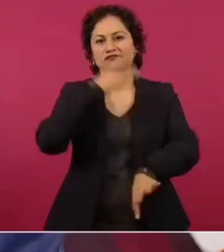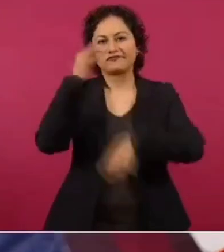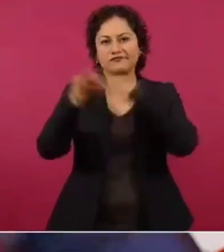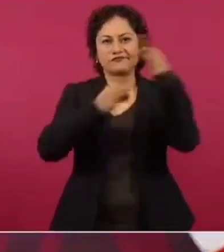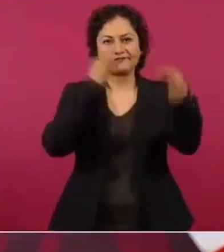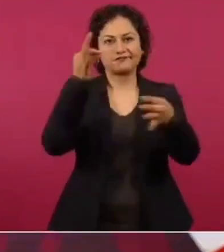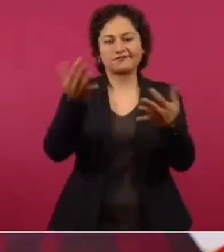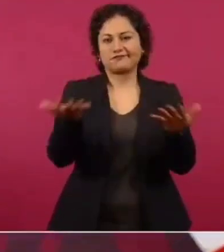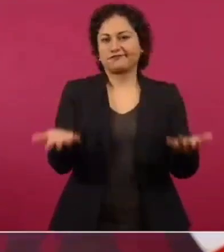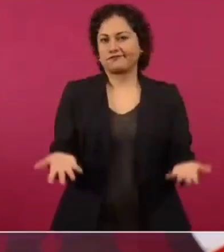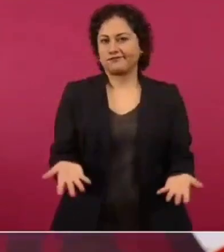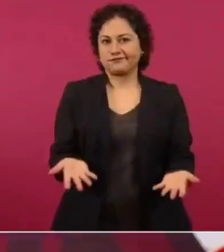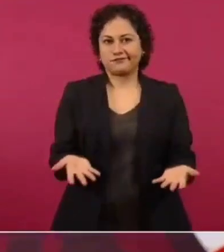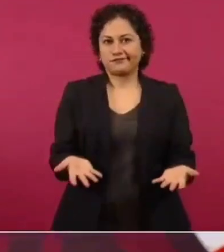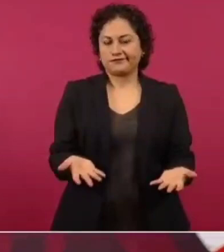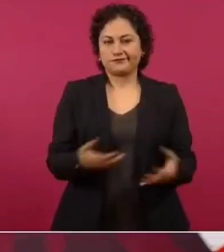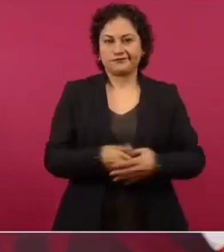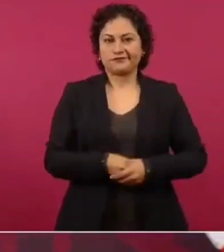Ir,